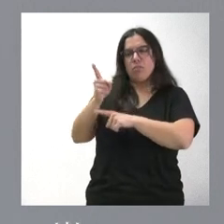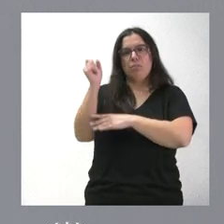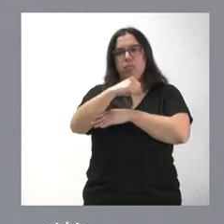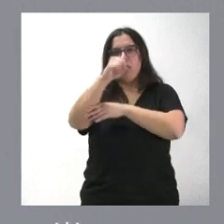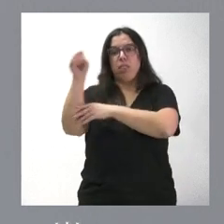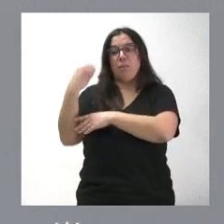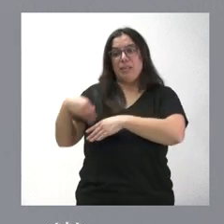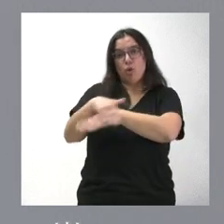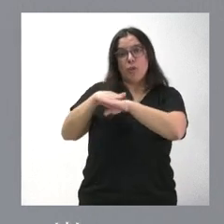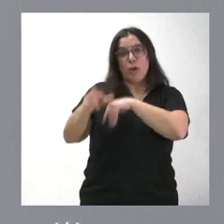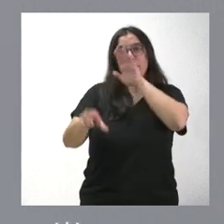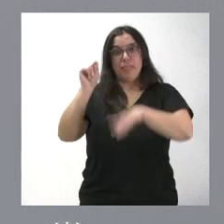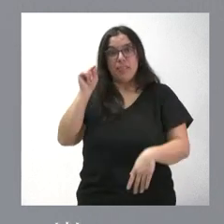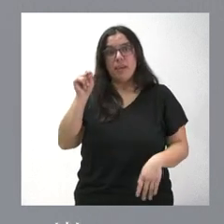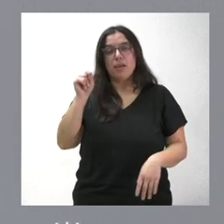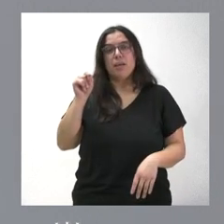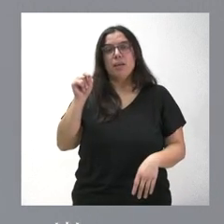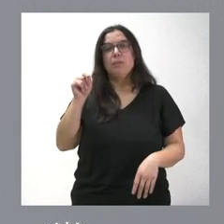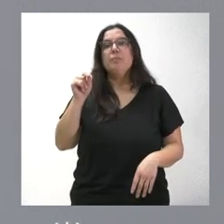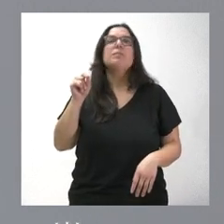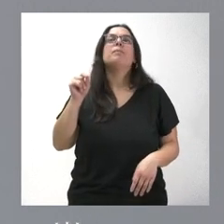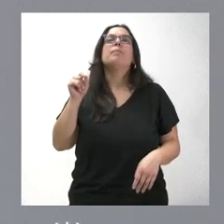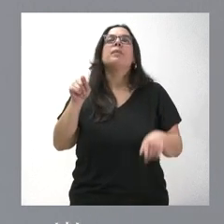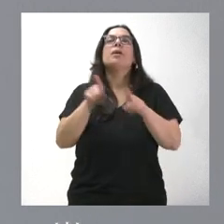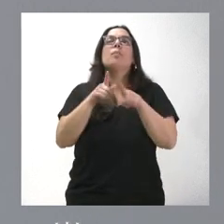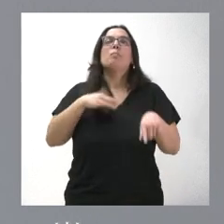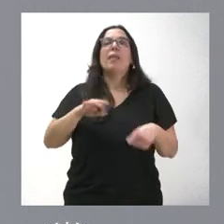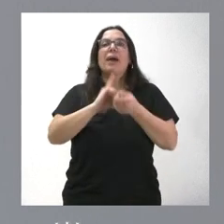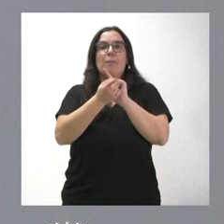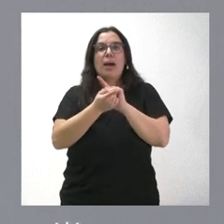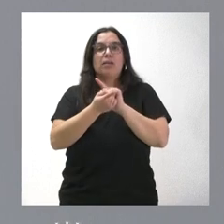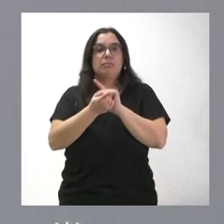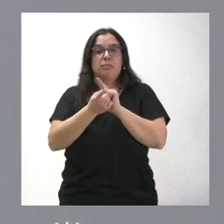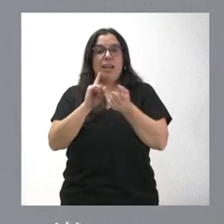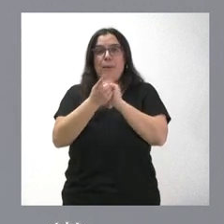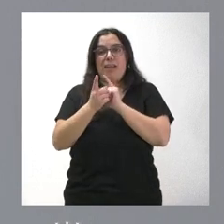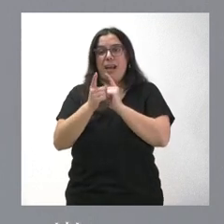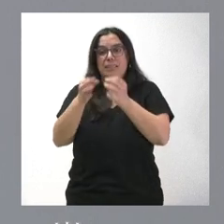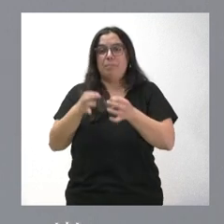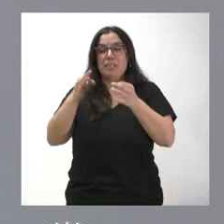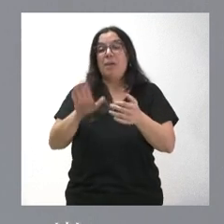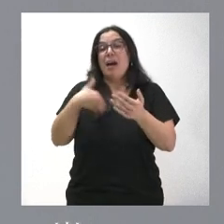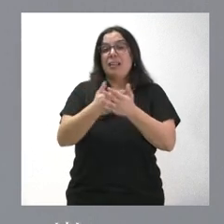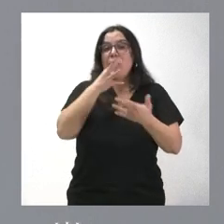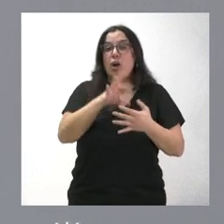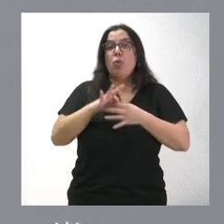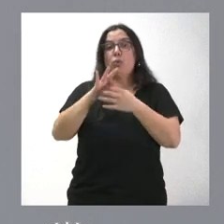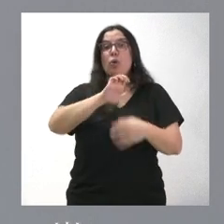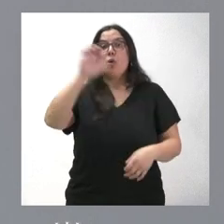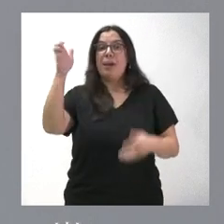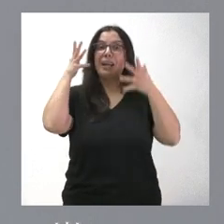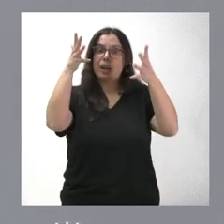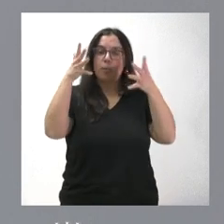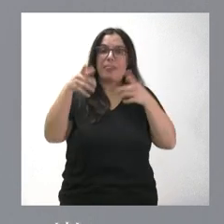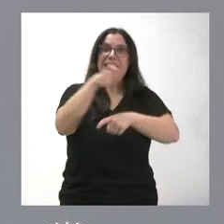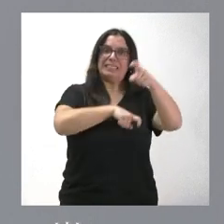el propio Gobierno quien tomó la decisión, quien puede ahora cambiarla y, no solamente ahora puede cambiarla, la ha podido cambiar siempre, es que ahora incluso la Unión Europea le recomienda que la cambie y,